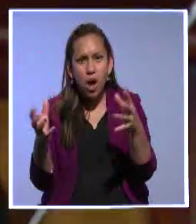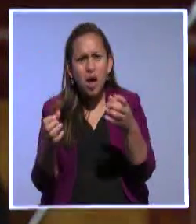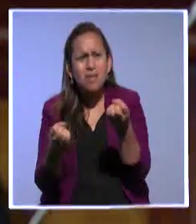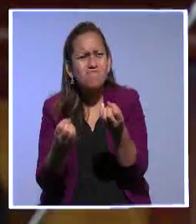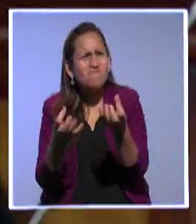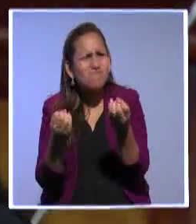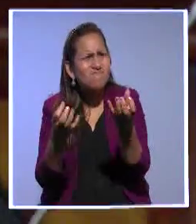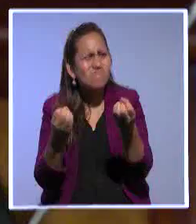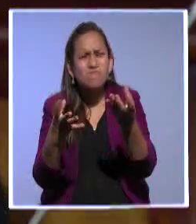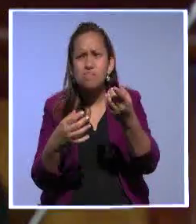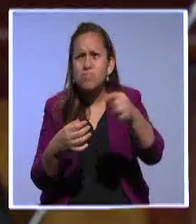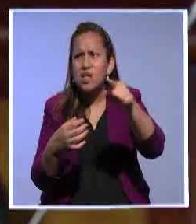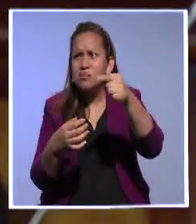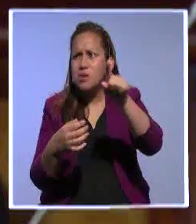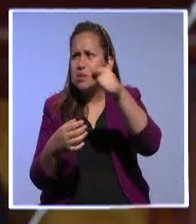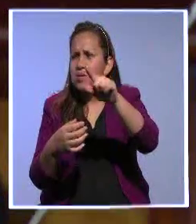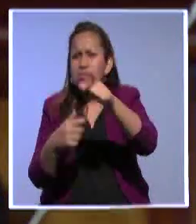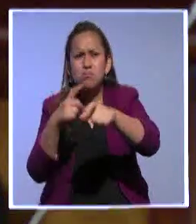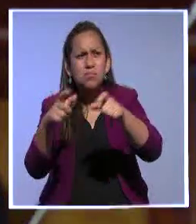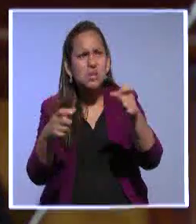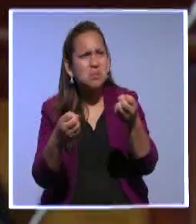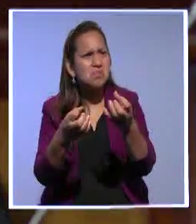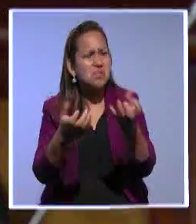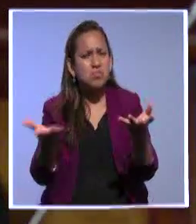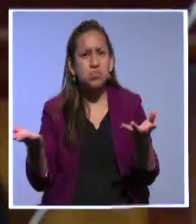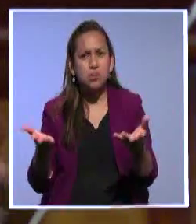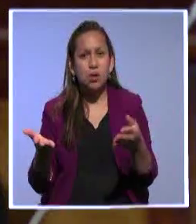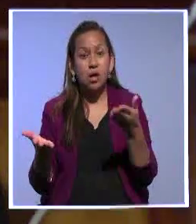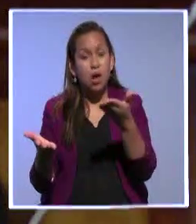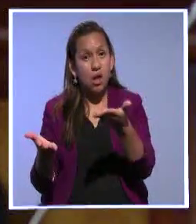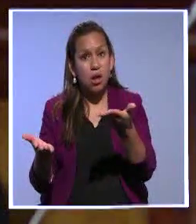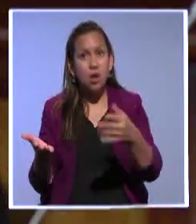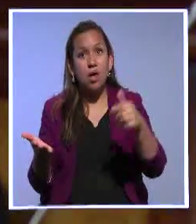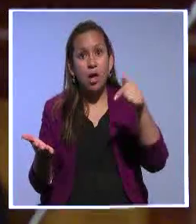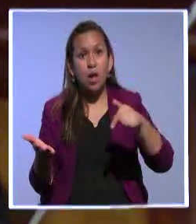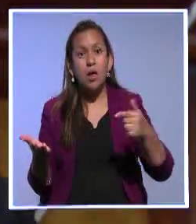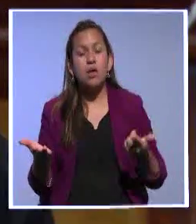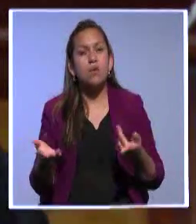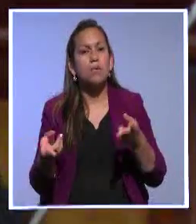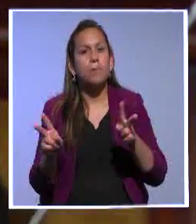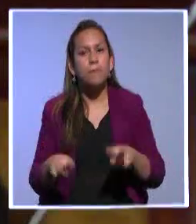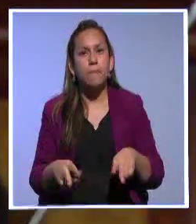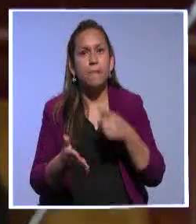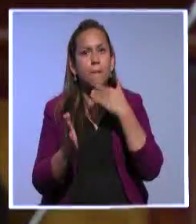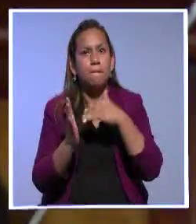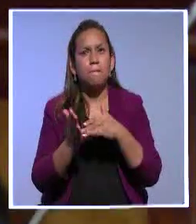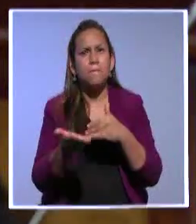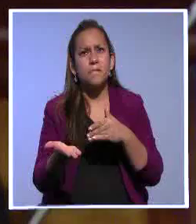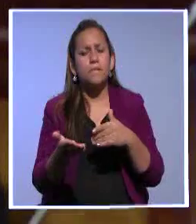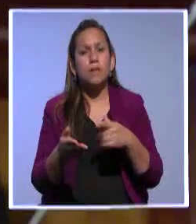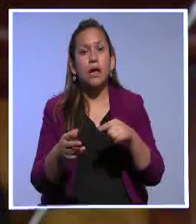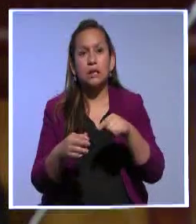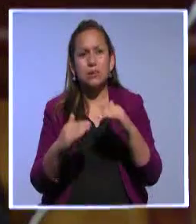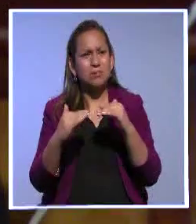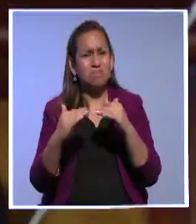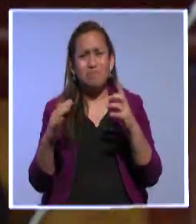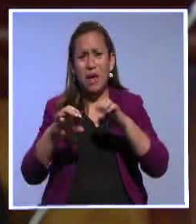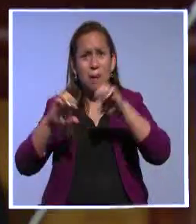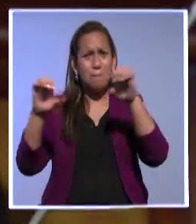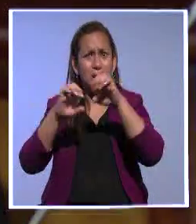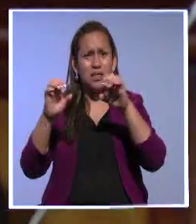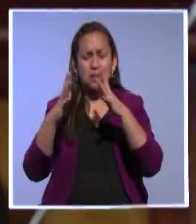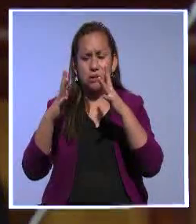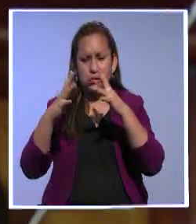quebrado, las empresas que hoy en día subsisten con las completas porque su nivel de producción, su nivel de ventas ha